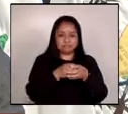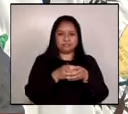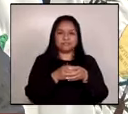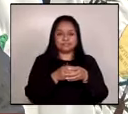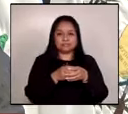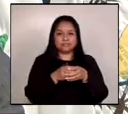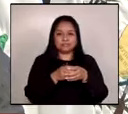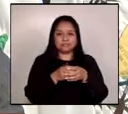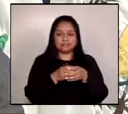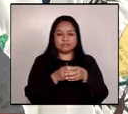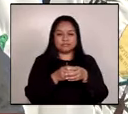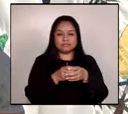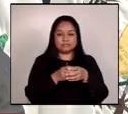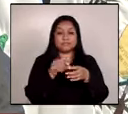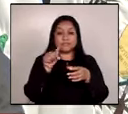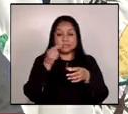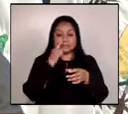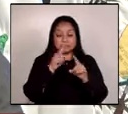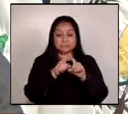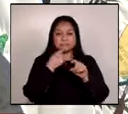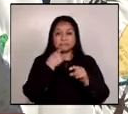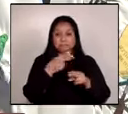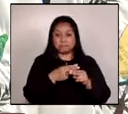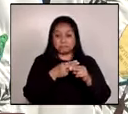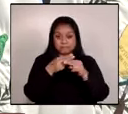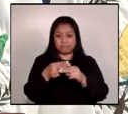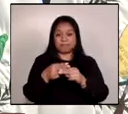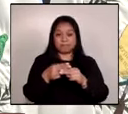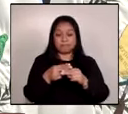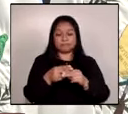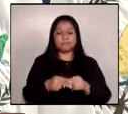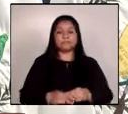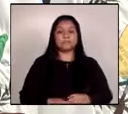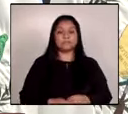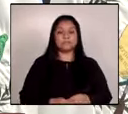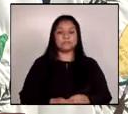y lo cito por nombre.